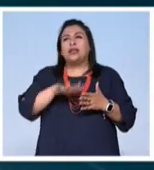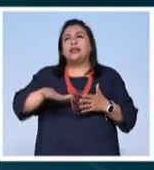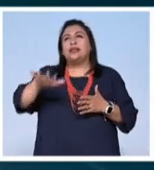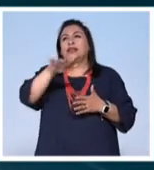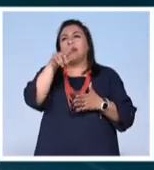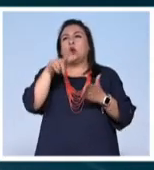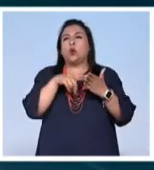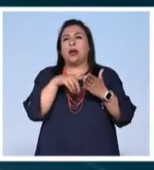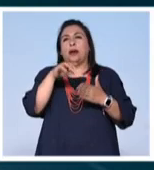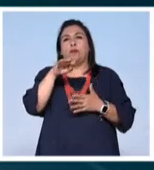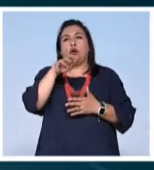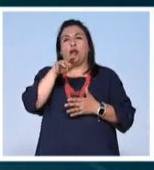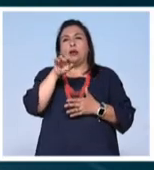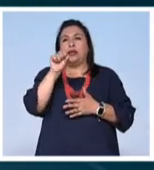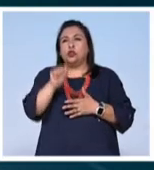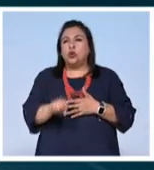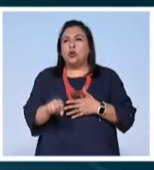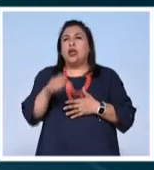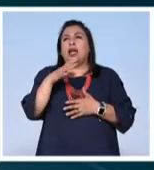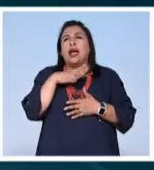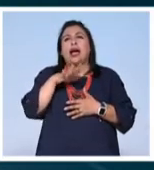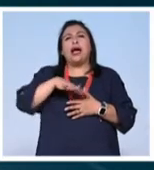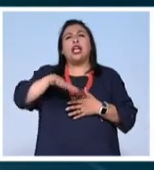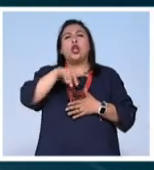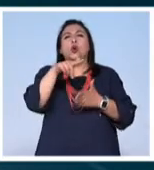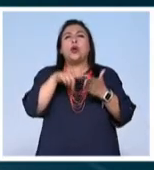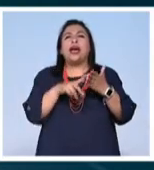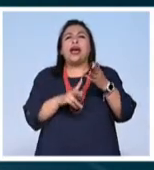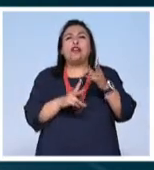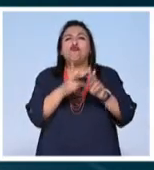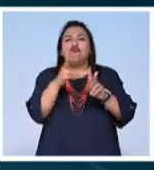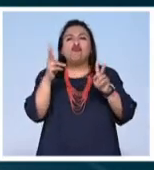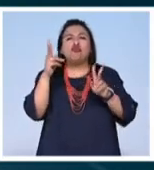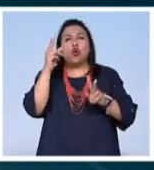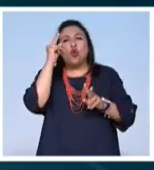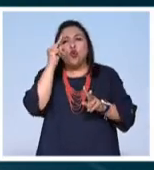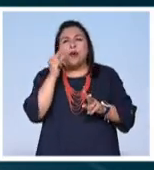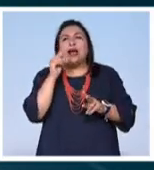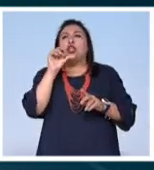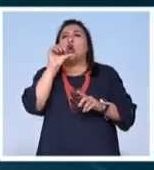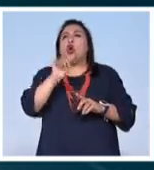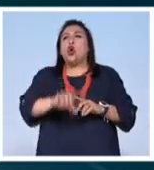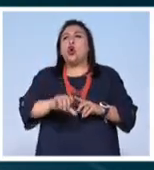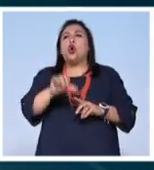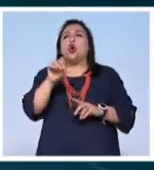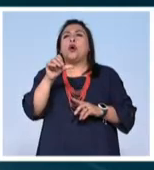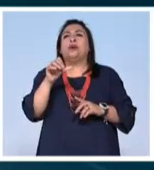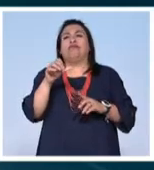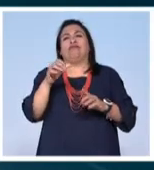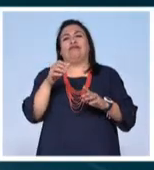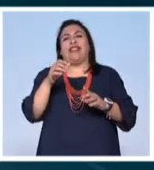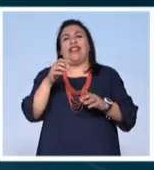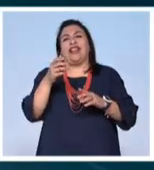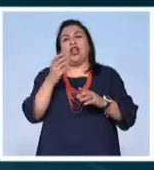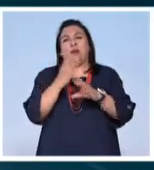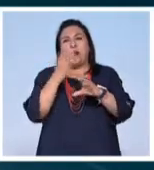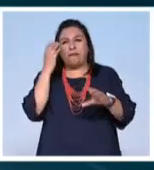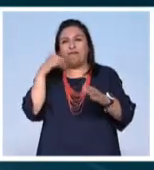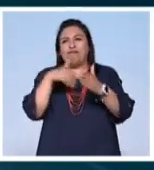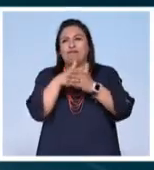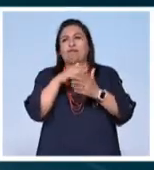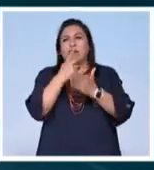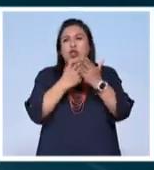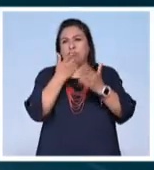campaña de Moravia del Sur rodeada de viñedos o la estación central de autobuses de Berno un proyecto de iniciativa